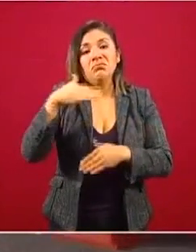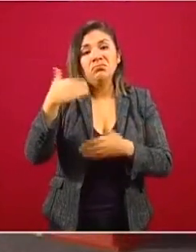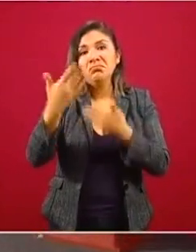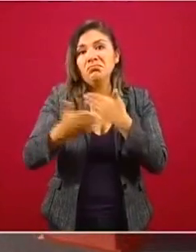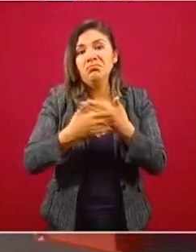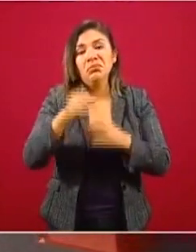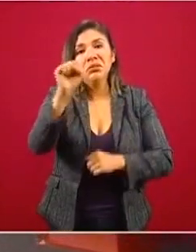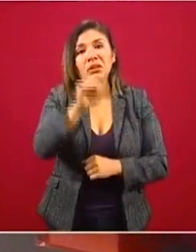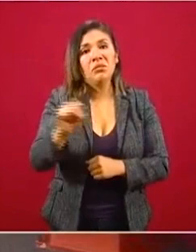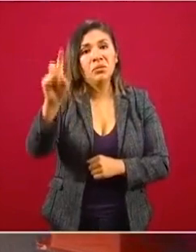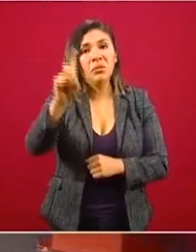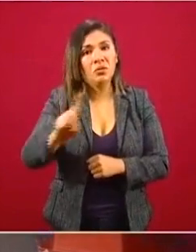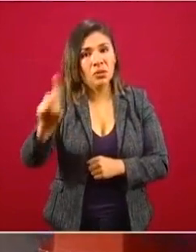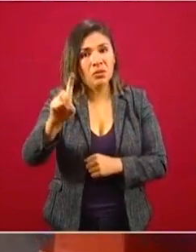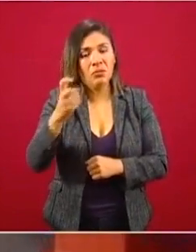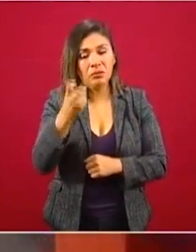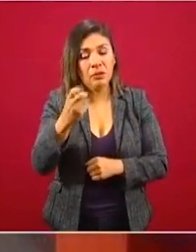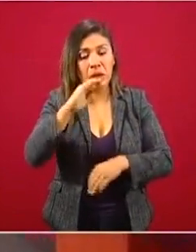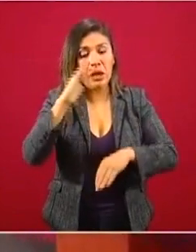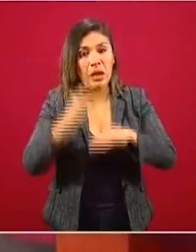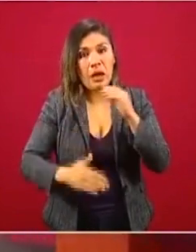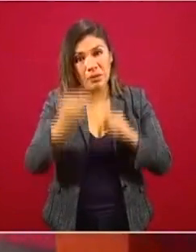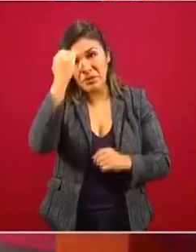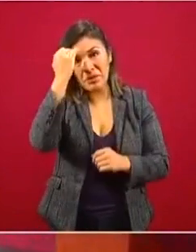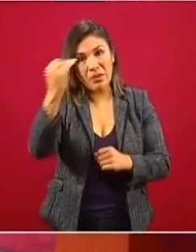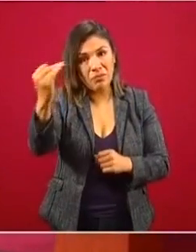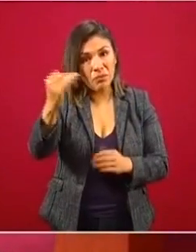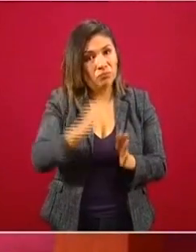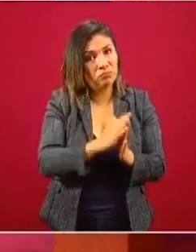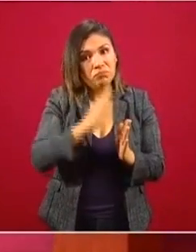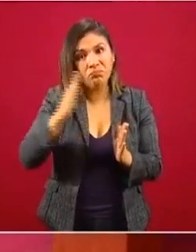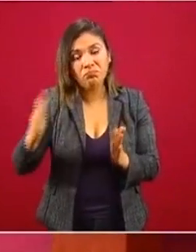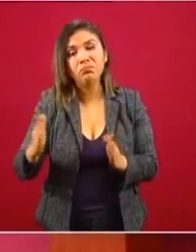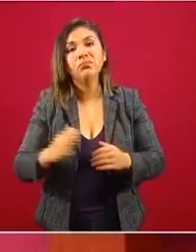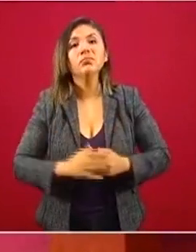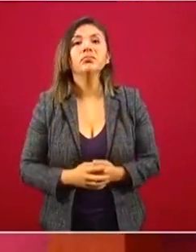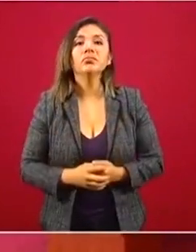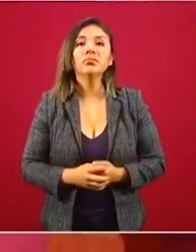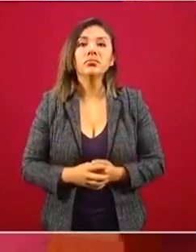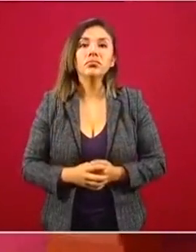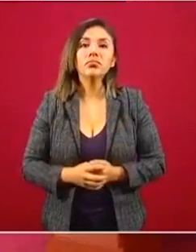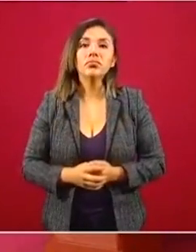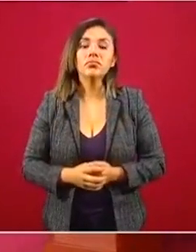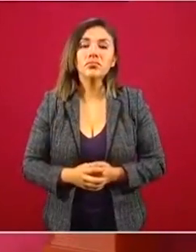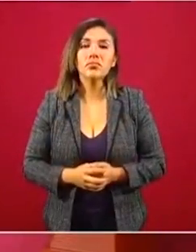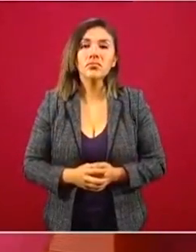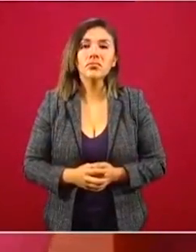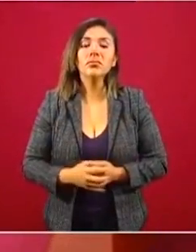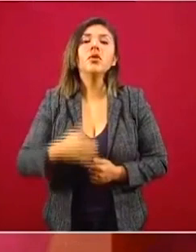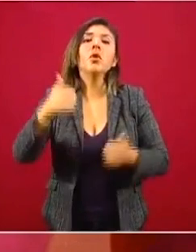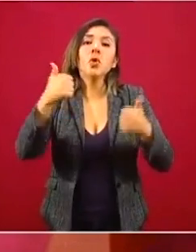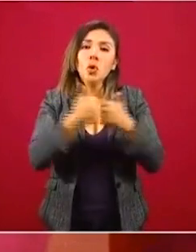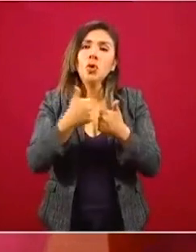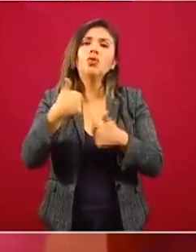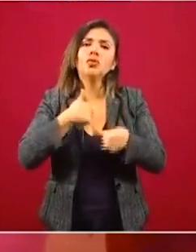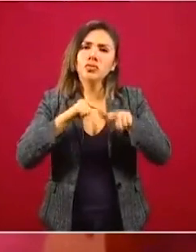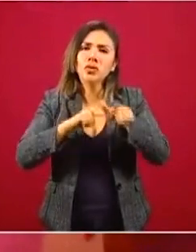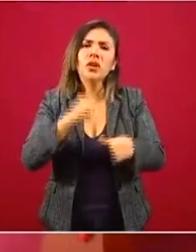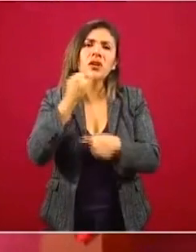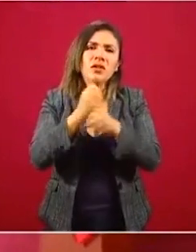que termina esta etapa. Y vamos a estar informando